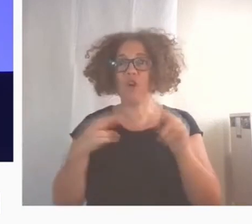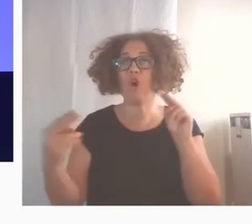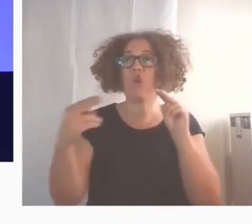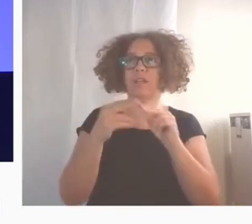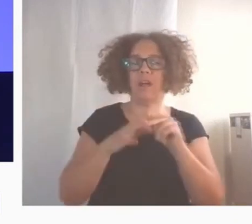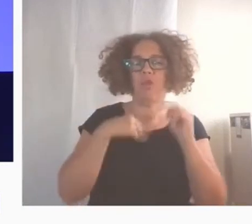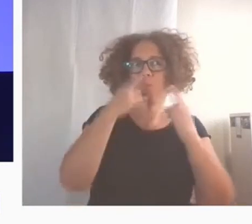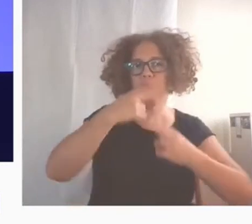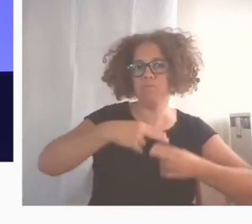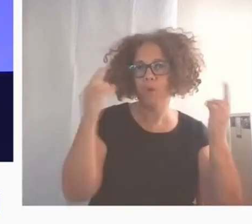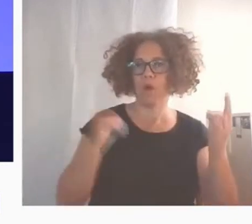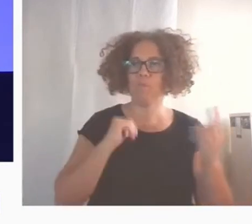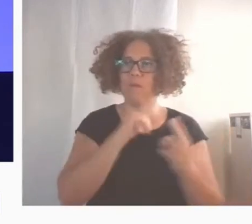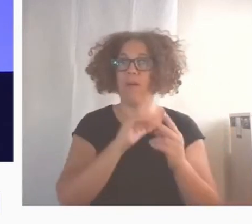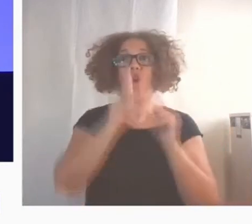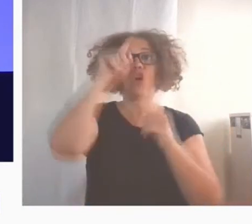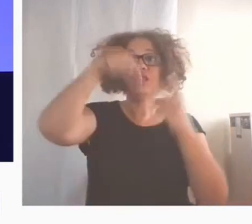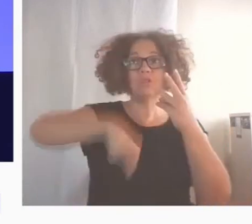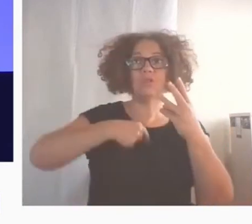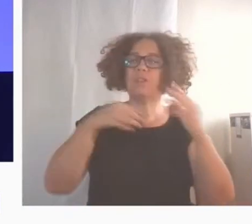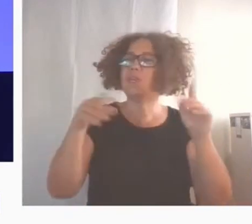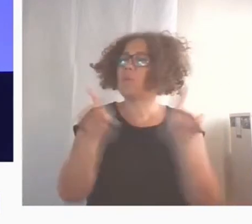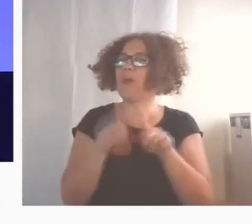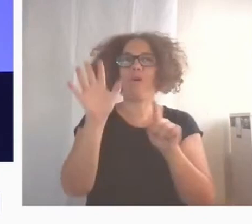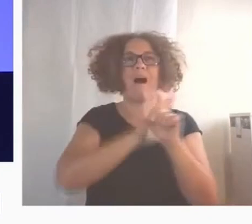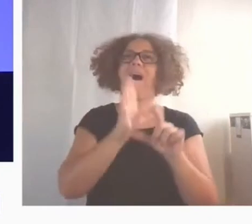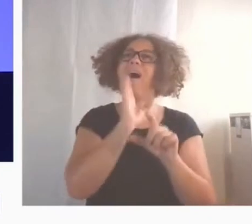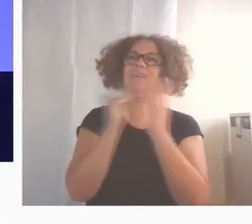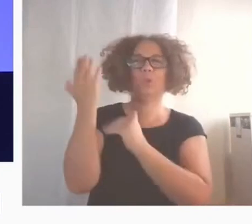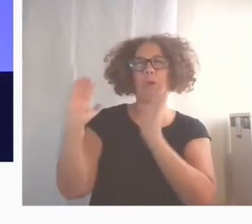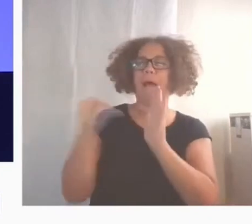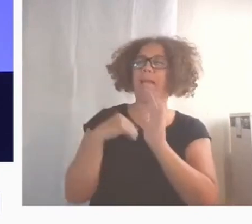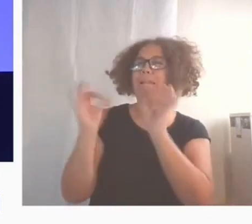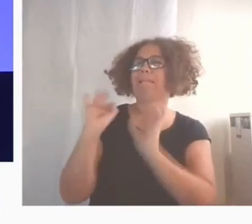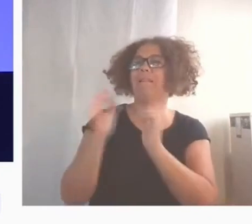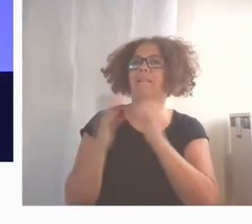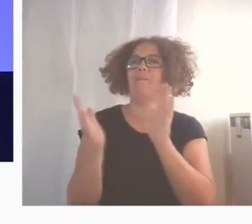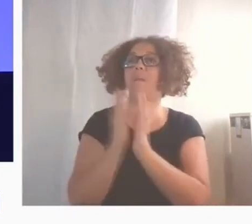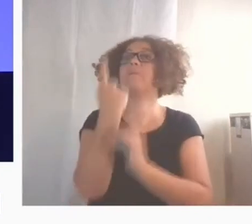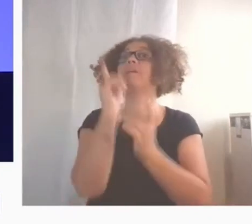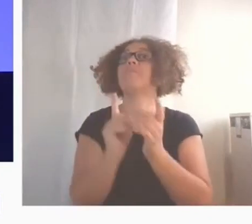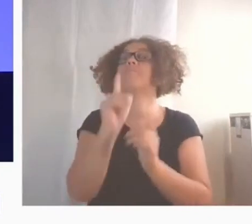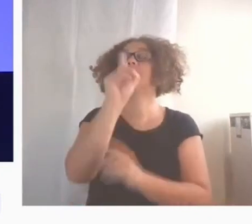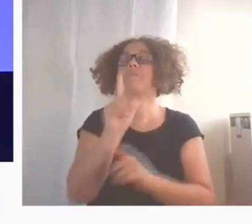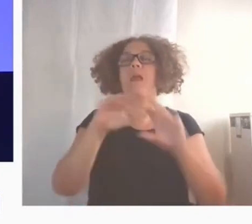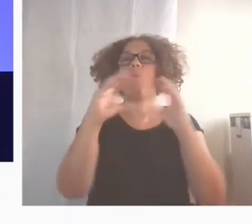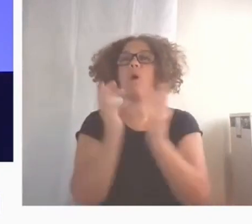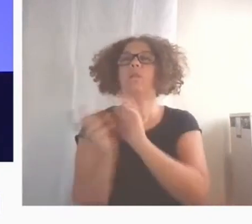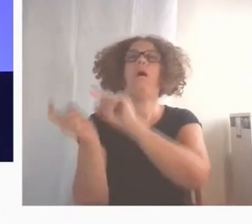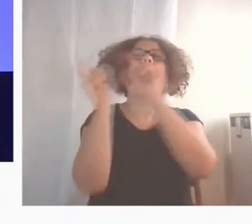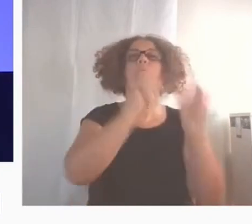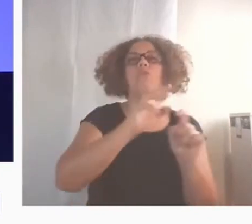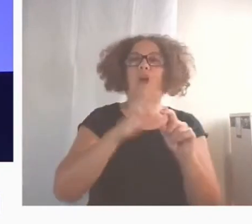norte y el sur, como hicieran Fernando de Magallanes y Juan Sebastián Elcano en aquella primera vuelta al mundo, cuyo quinto centenario estamos